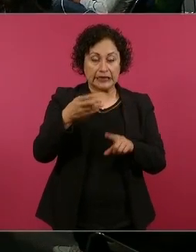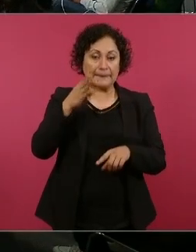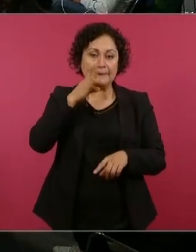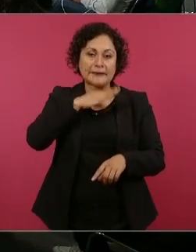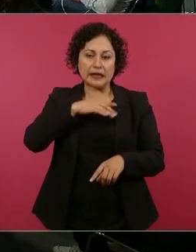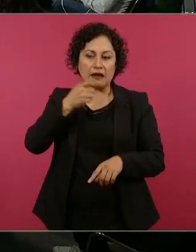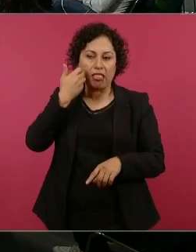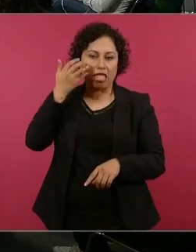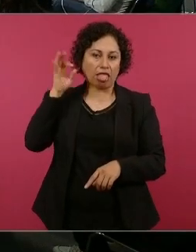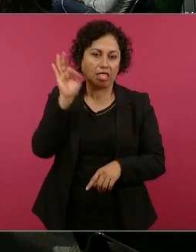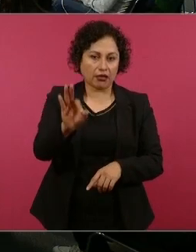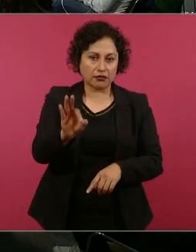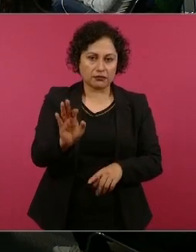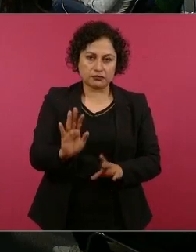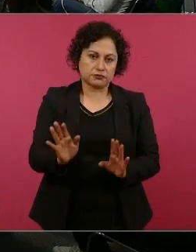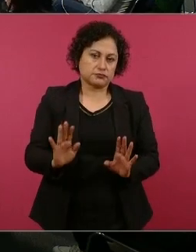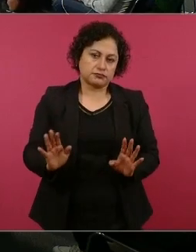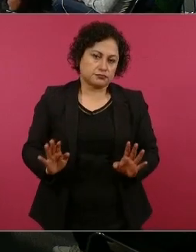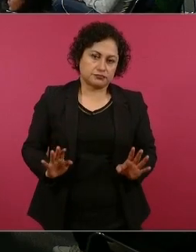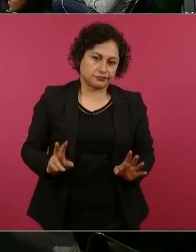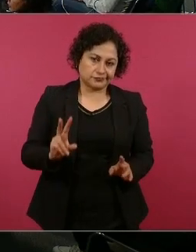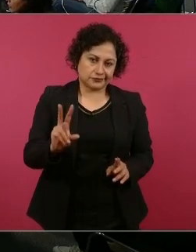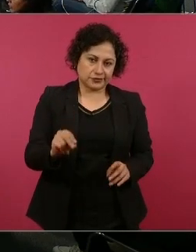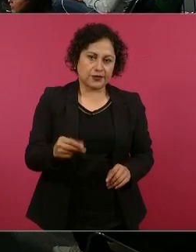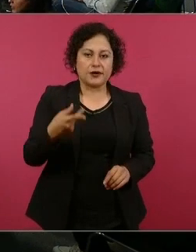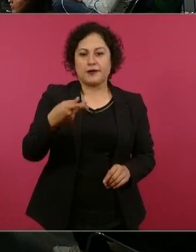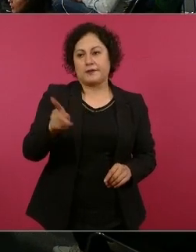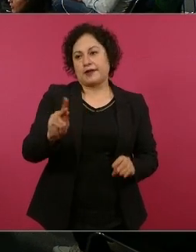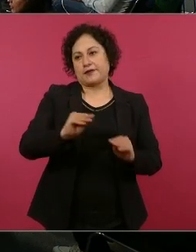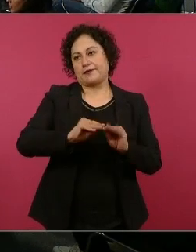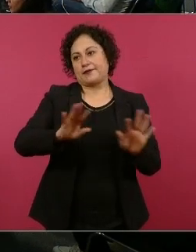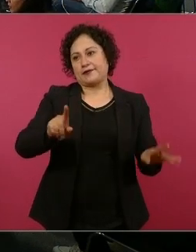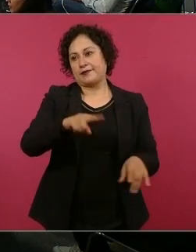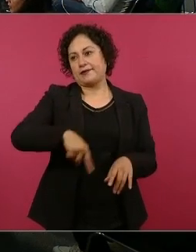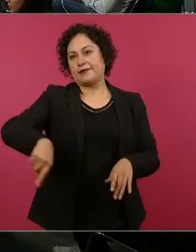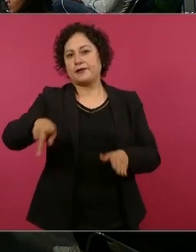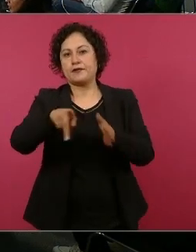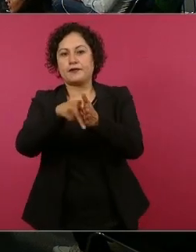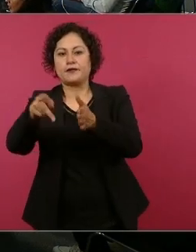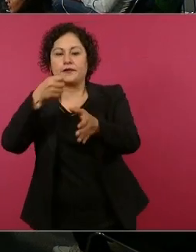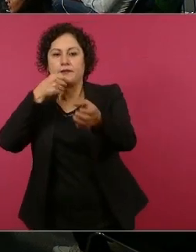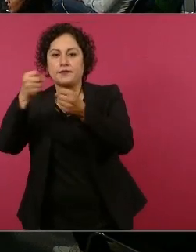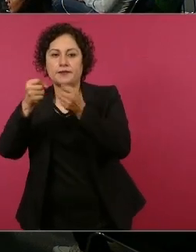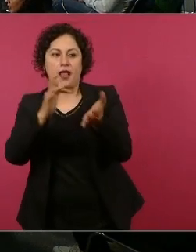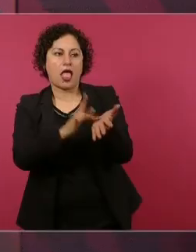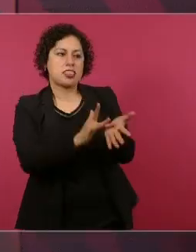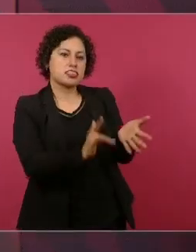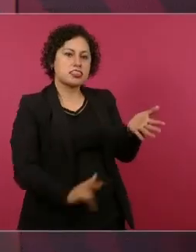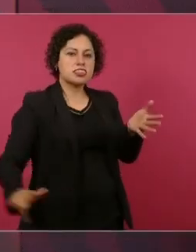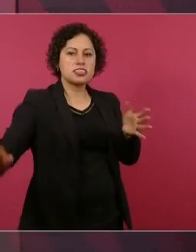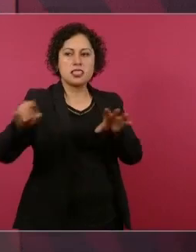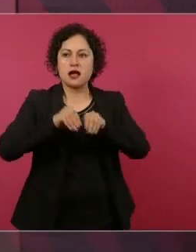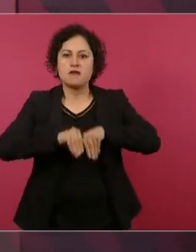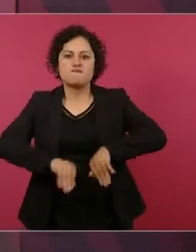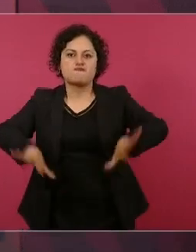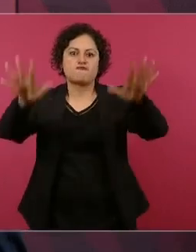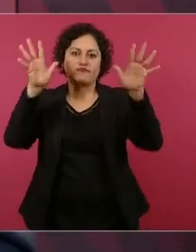fue a ocho columnas, eso sí, se las llevó, pero